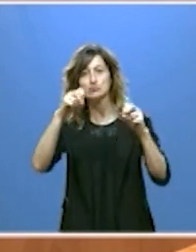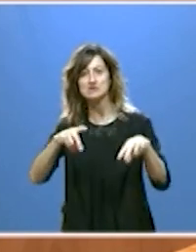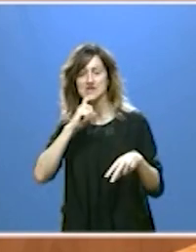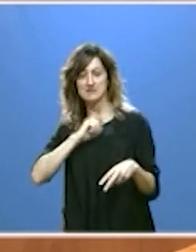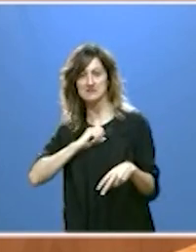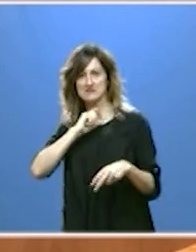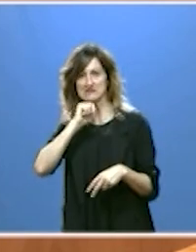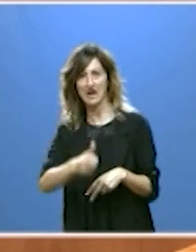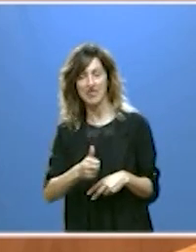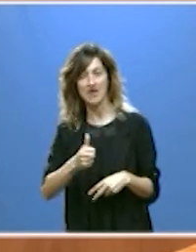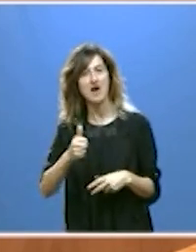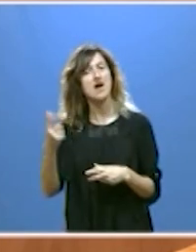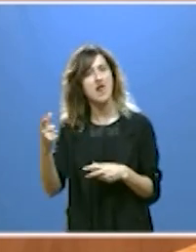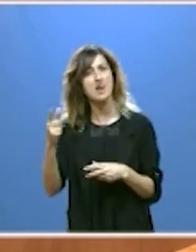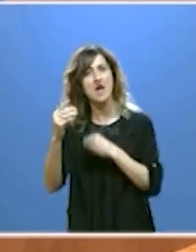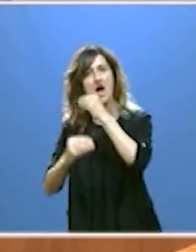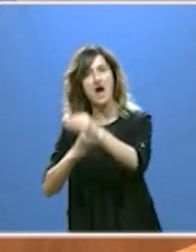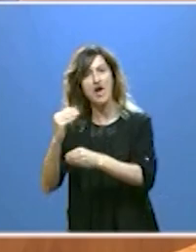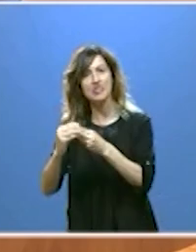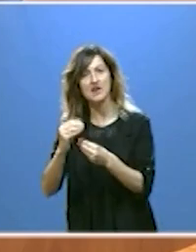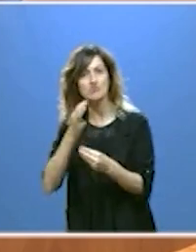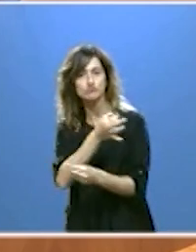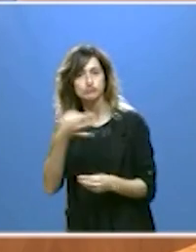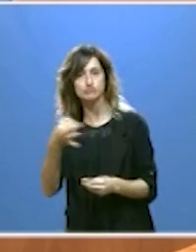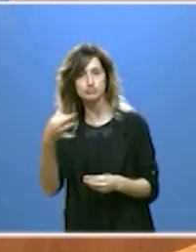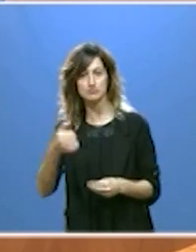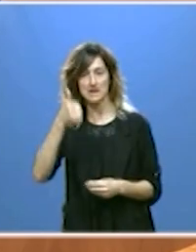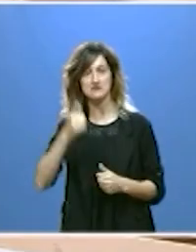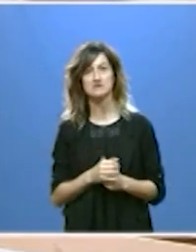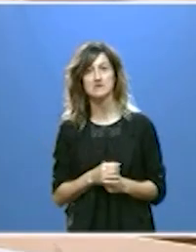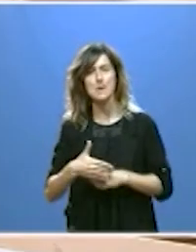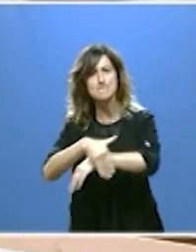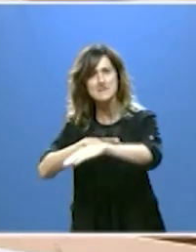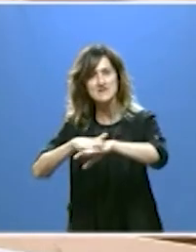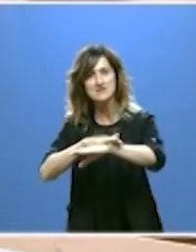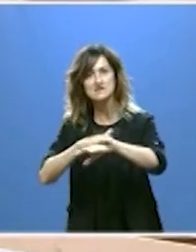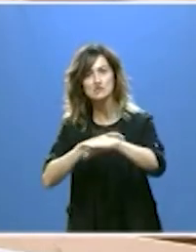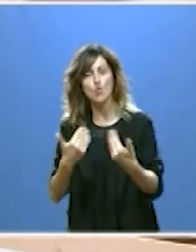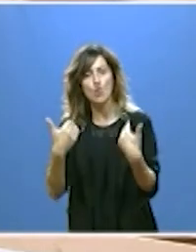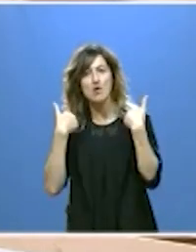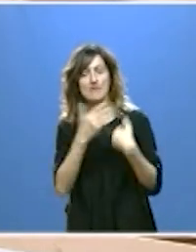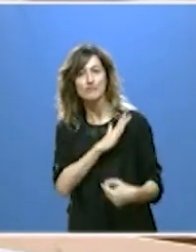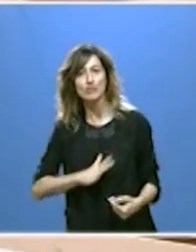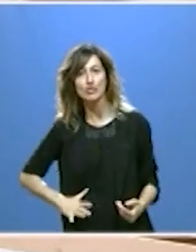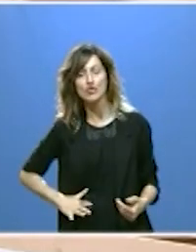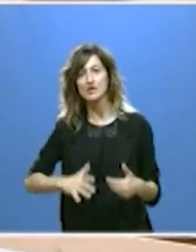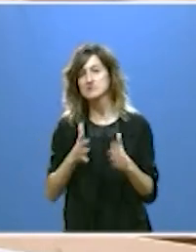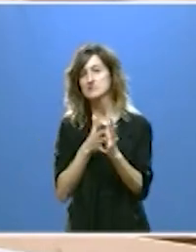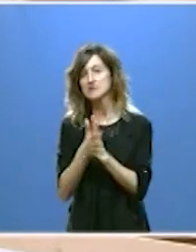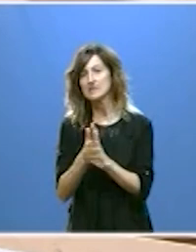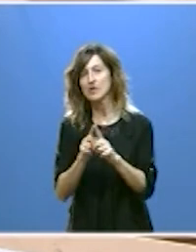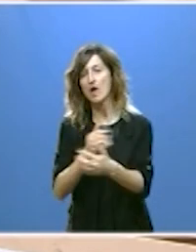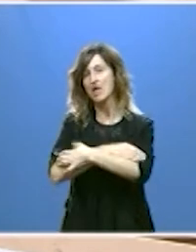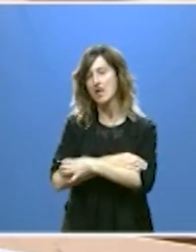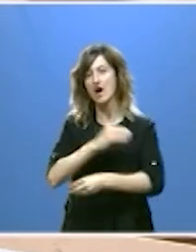cuando pudo haber actuado de manera más eficaz. Ser ministro en funciones no significa estar cruzado de